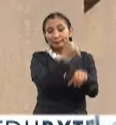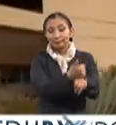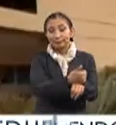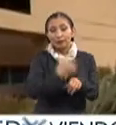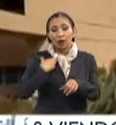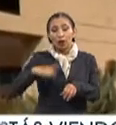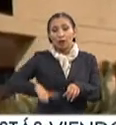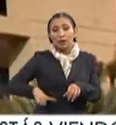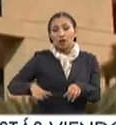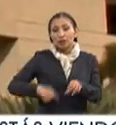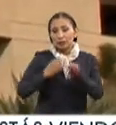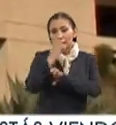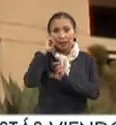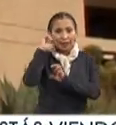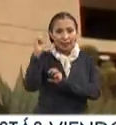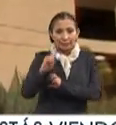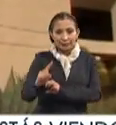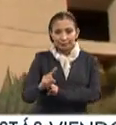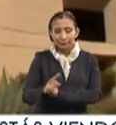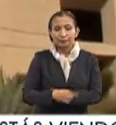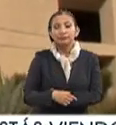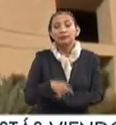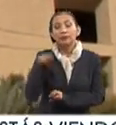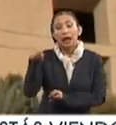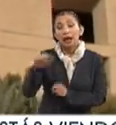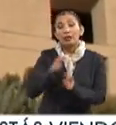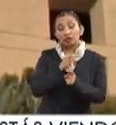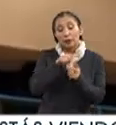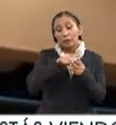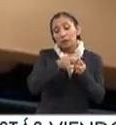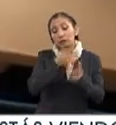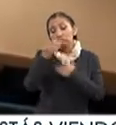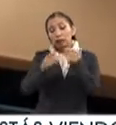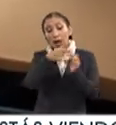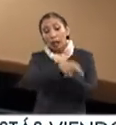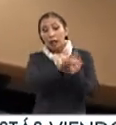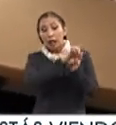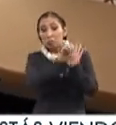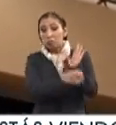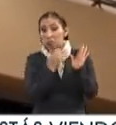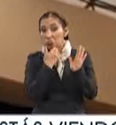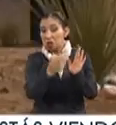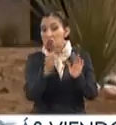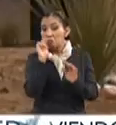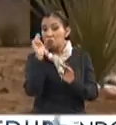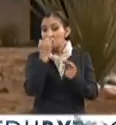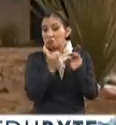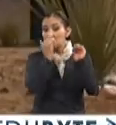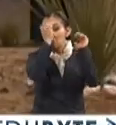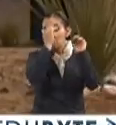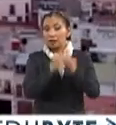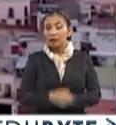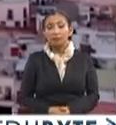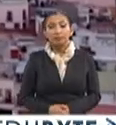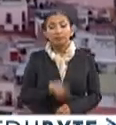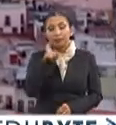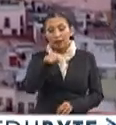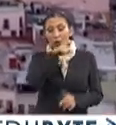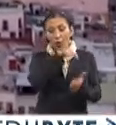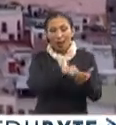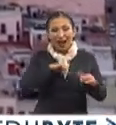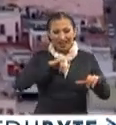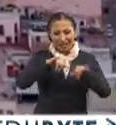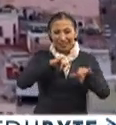expedido por el gobierno del estado de Zacatecas. Desde entonces ha logrado ser un modelo de institución pública de educación superior. La